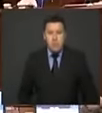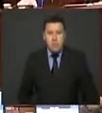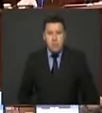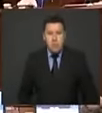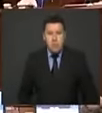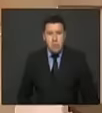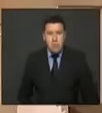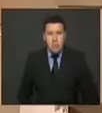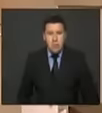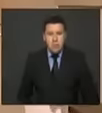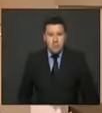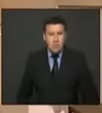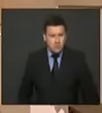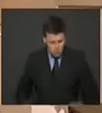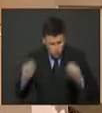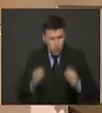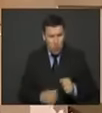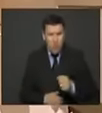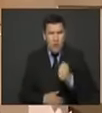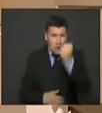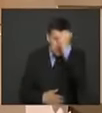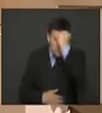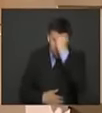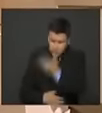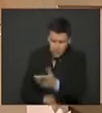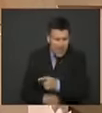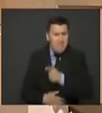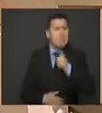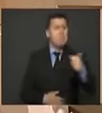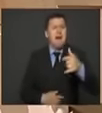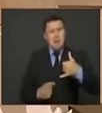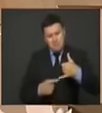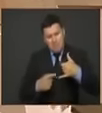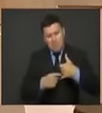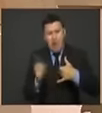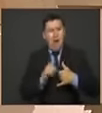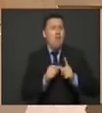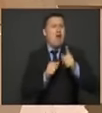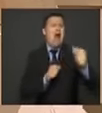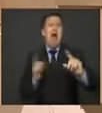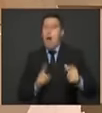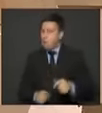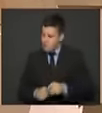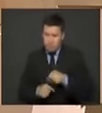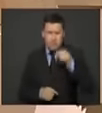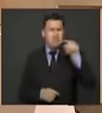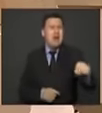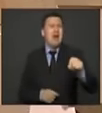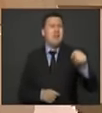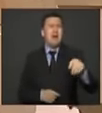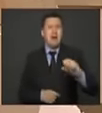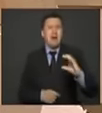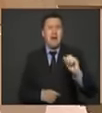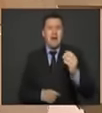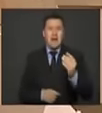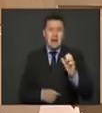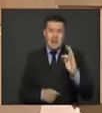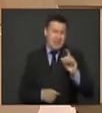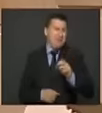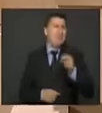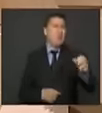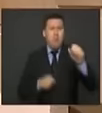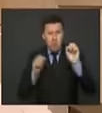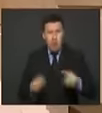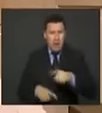estamos hablando de poner maestros y promotoras de salud en San Vicente del Caguá tenemos que ser